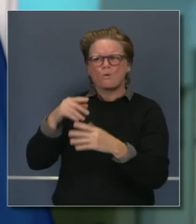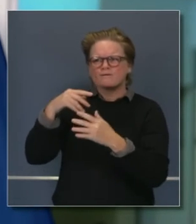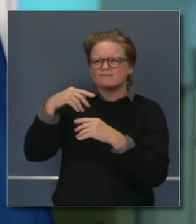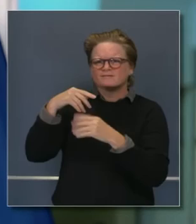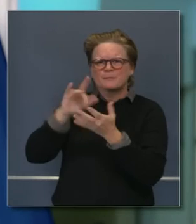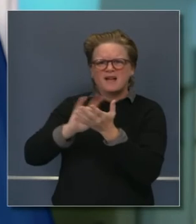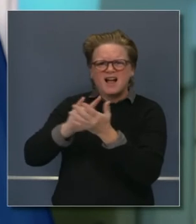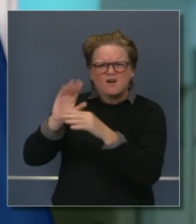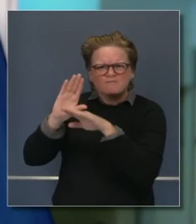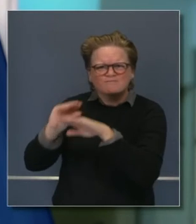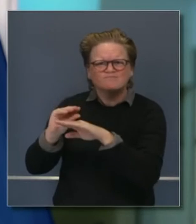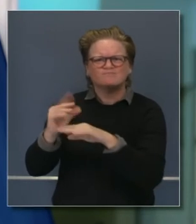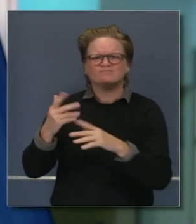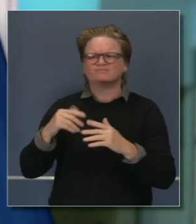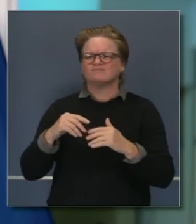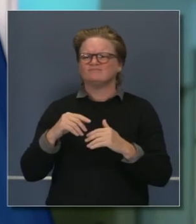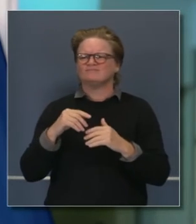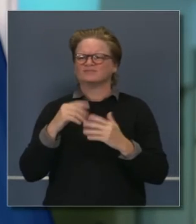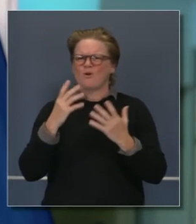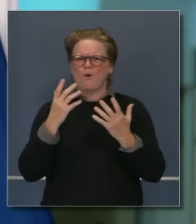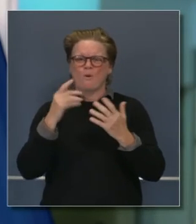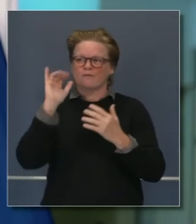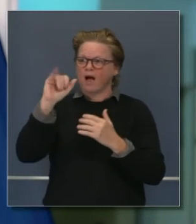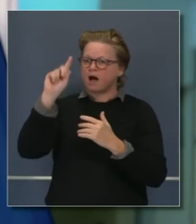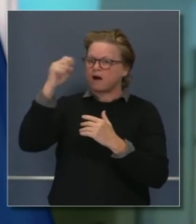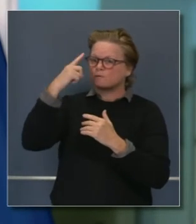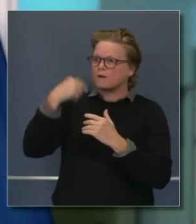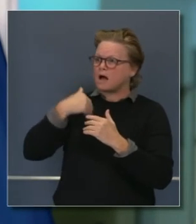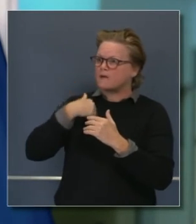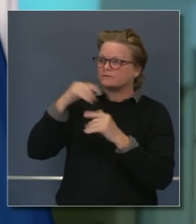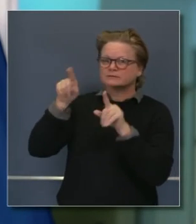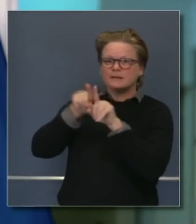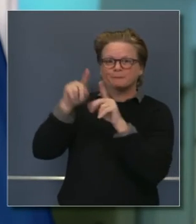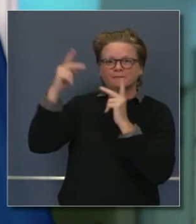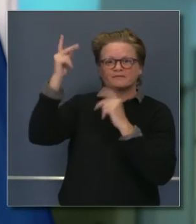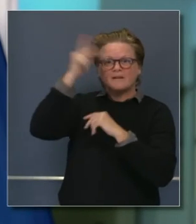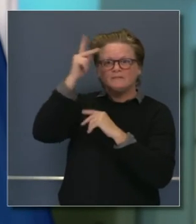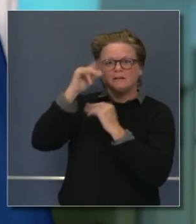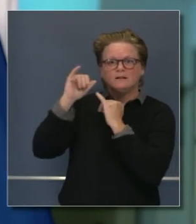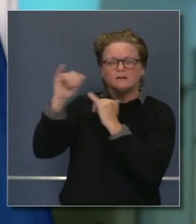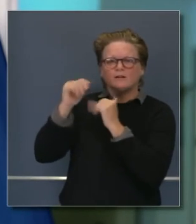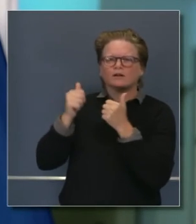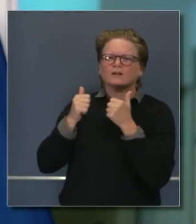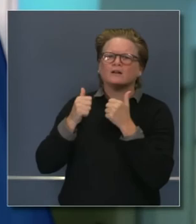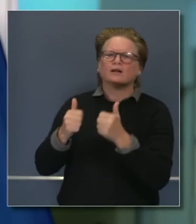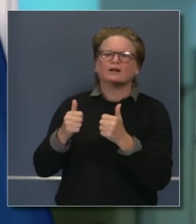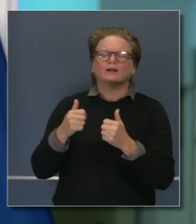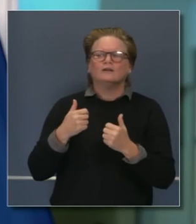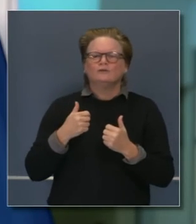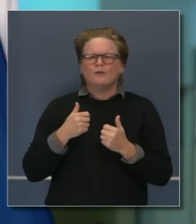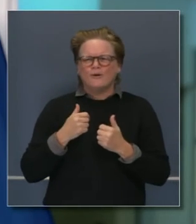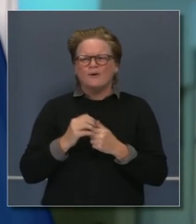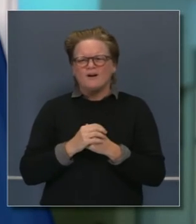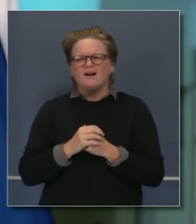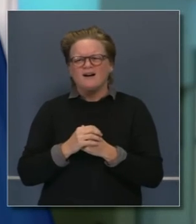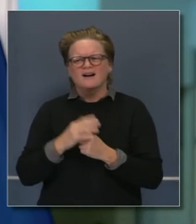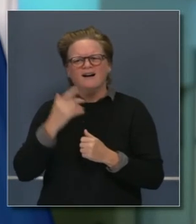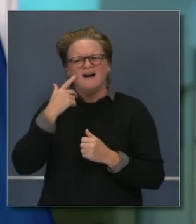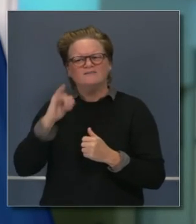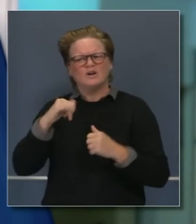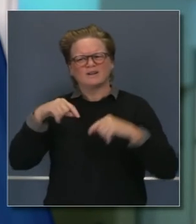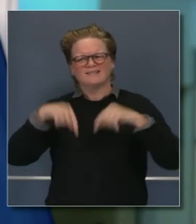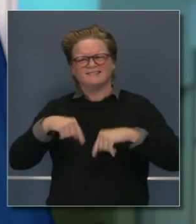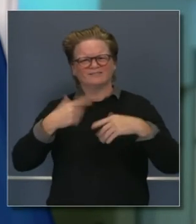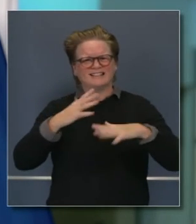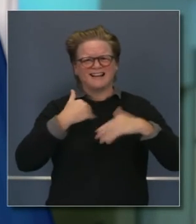esas son las prioridades, la agenda de California. El futuro sucede aquí primero. Hemos establecido muchos de los